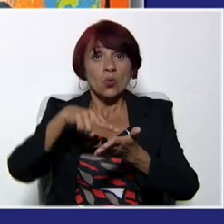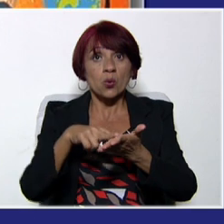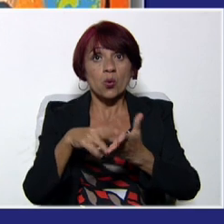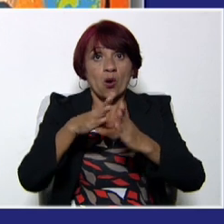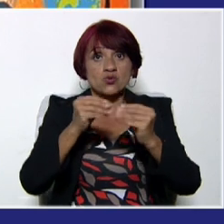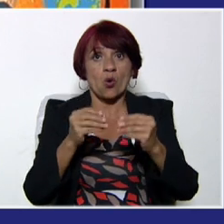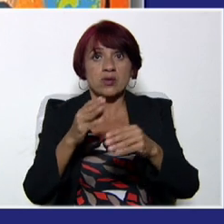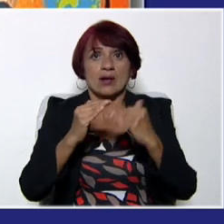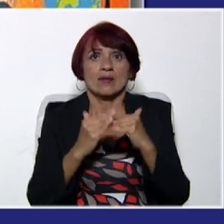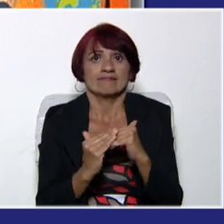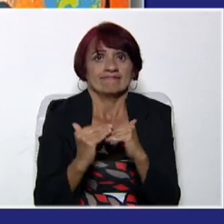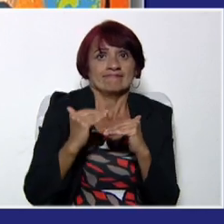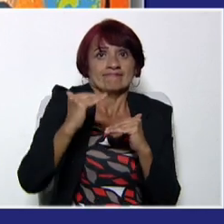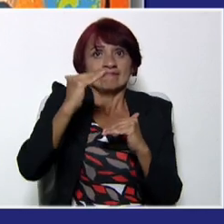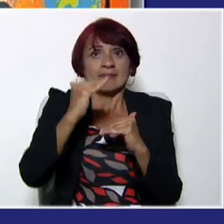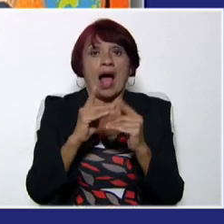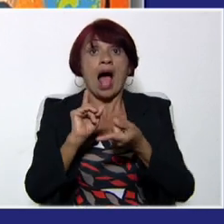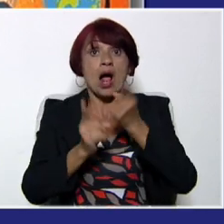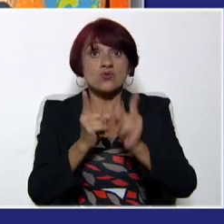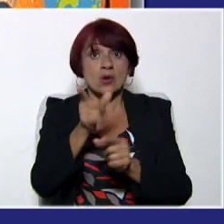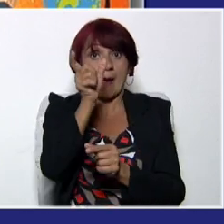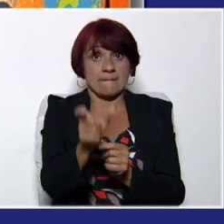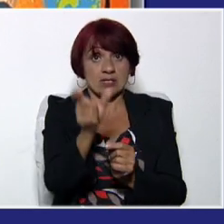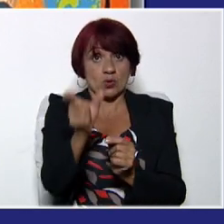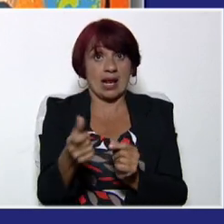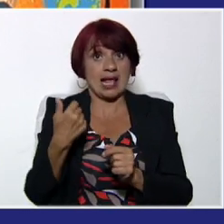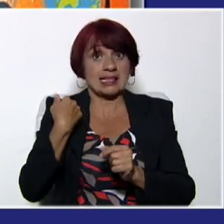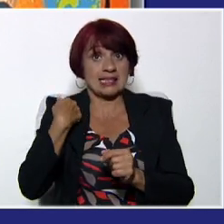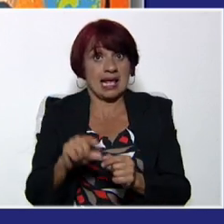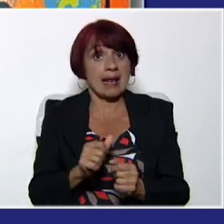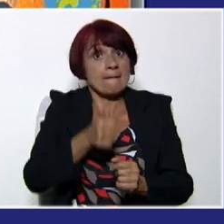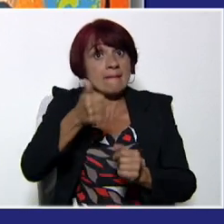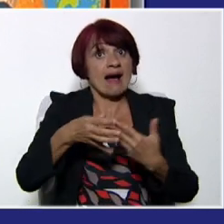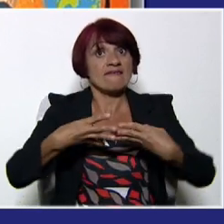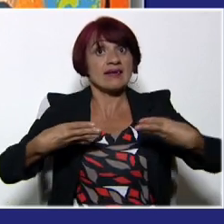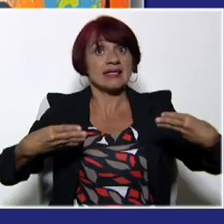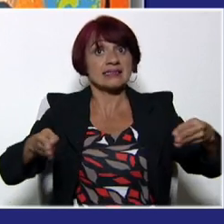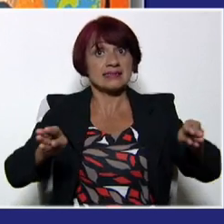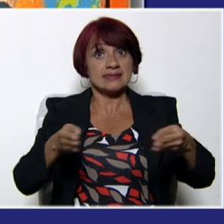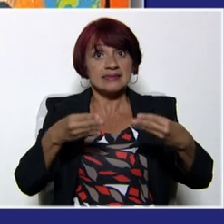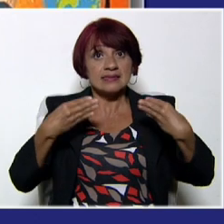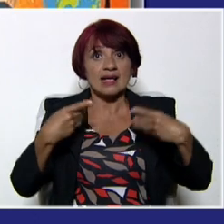mayor amplitud posible. Algunas personas tienen más flexibilidad que otras.